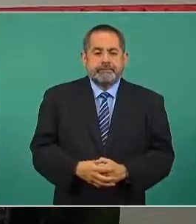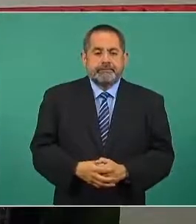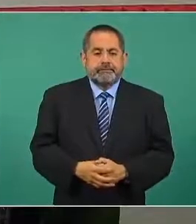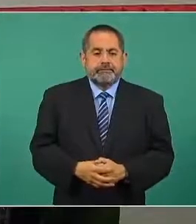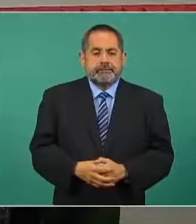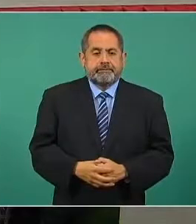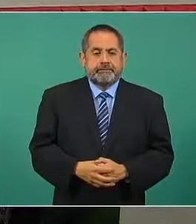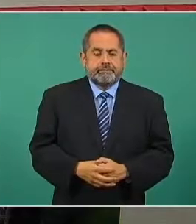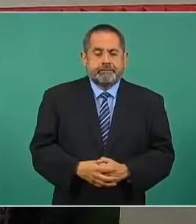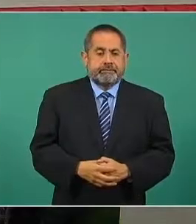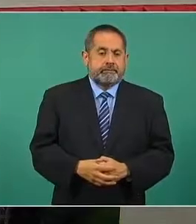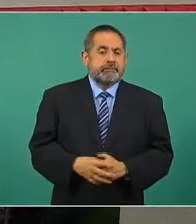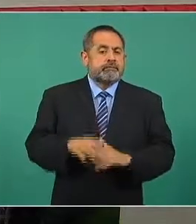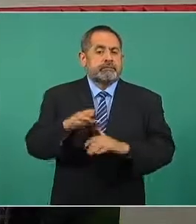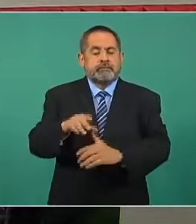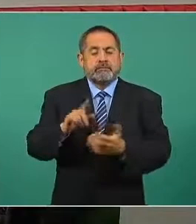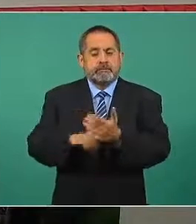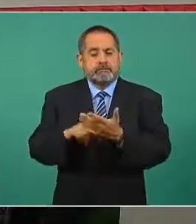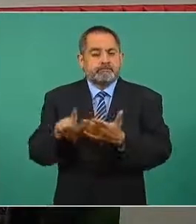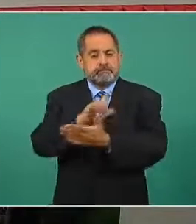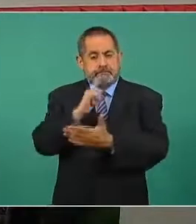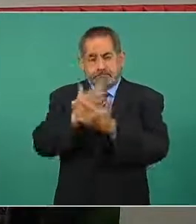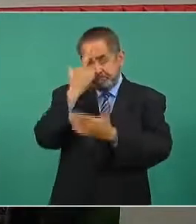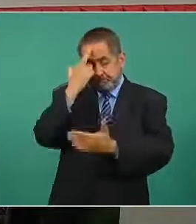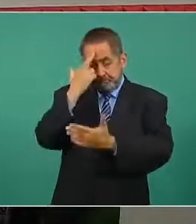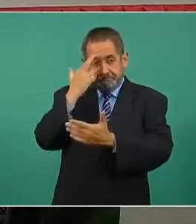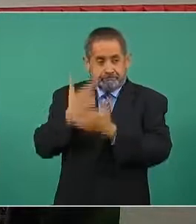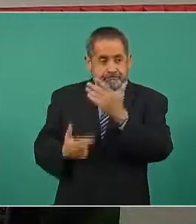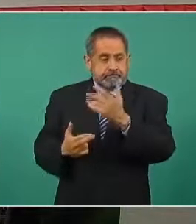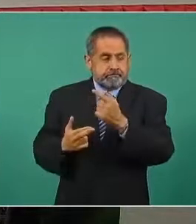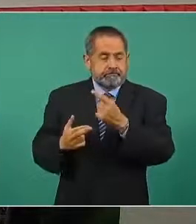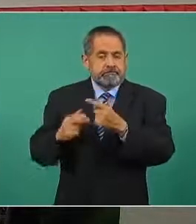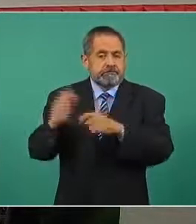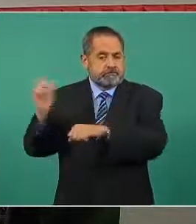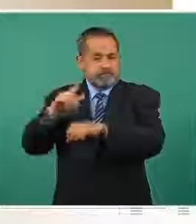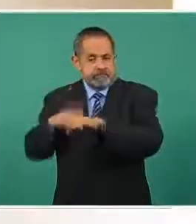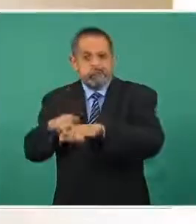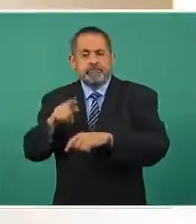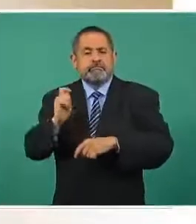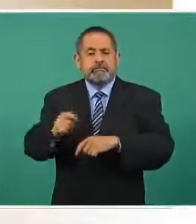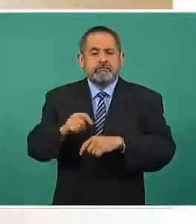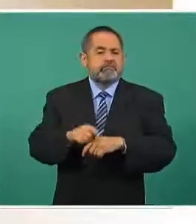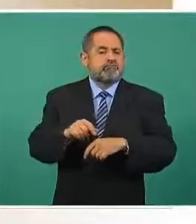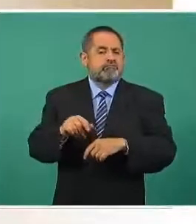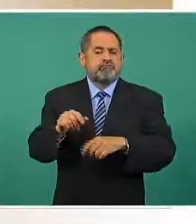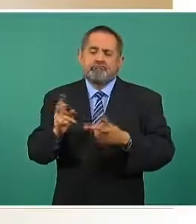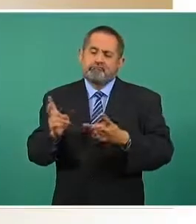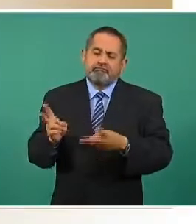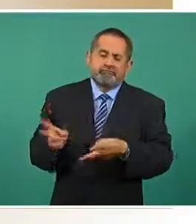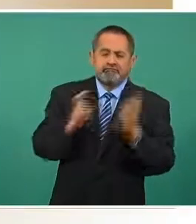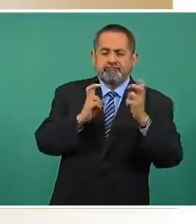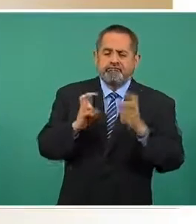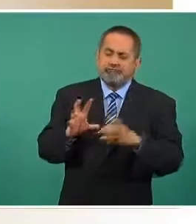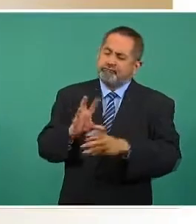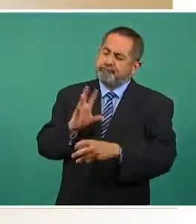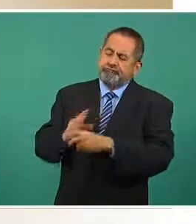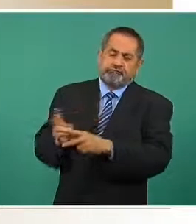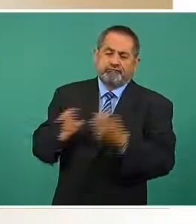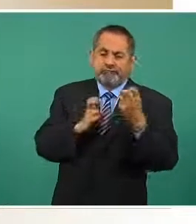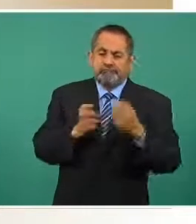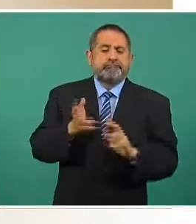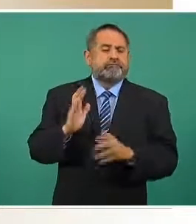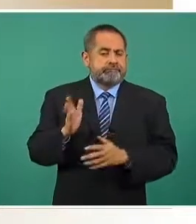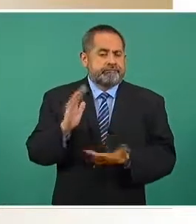en relación con los delitos del foro común también el robo total en esta administración ha